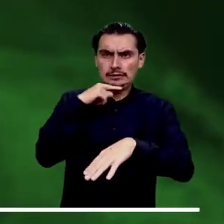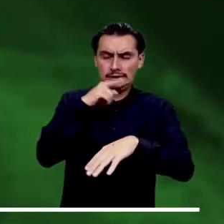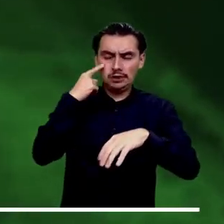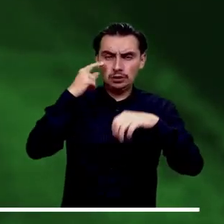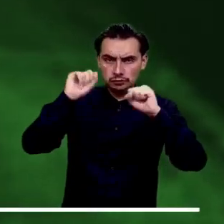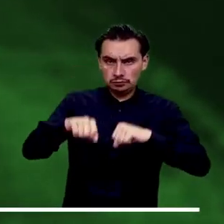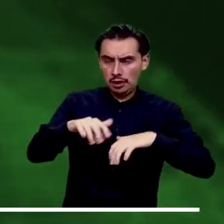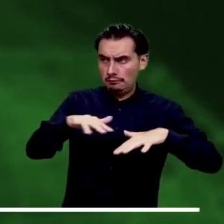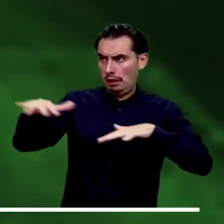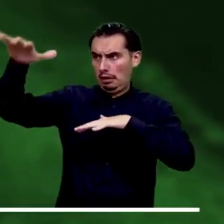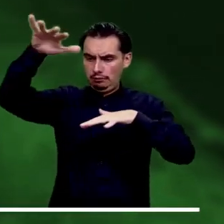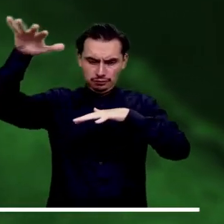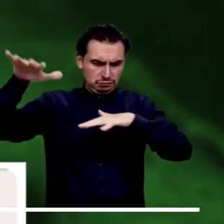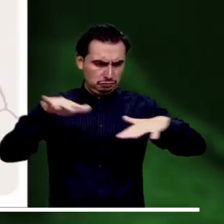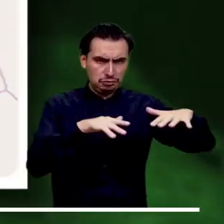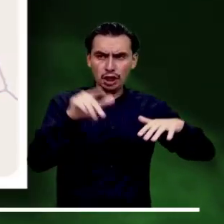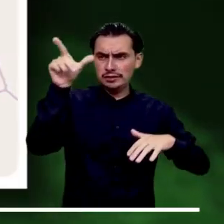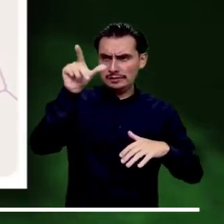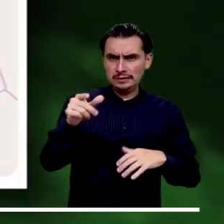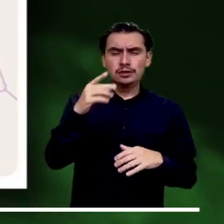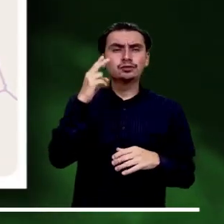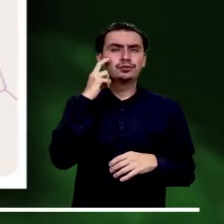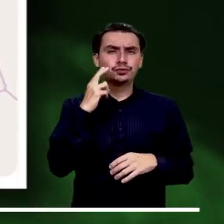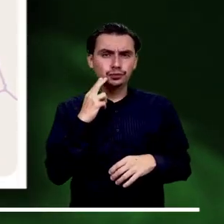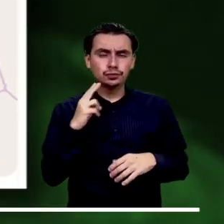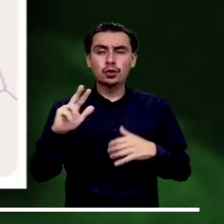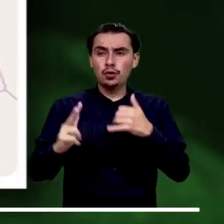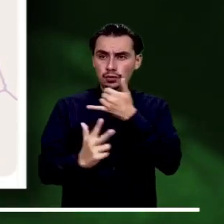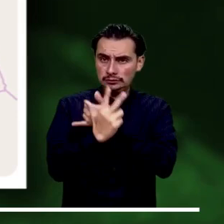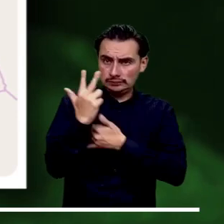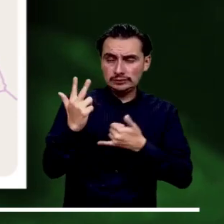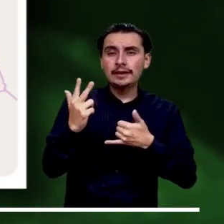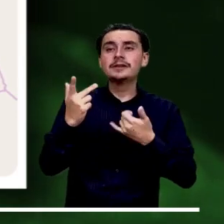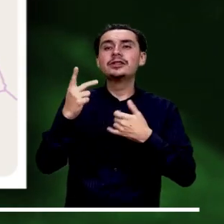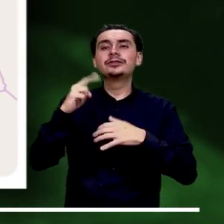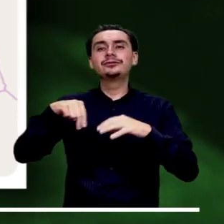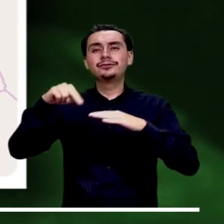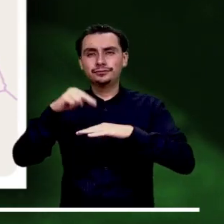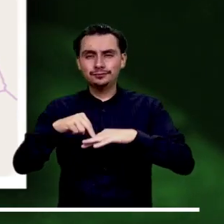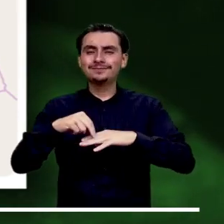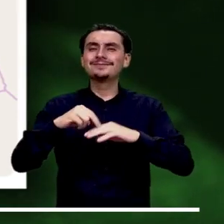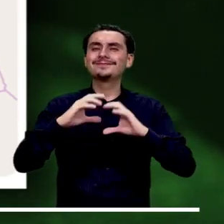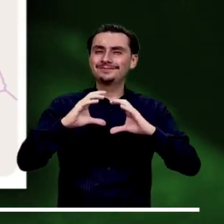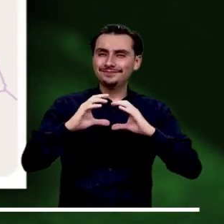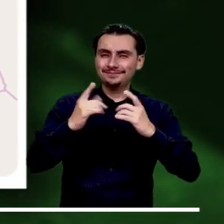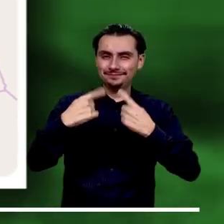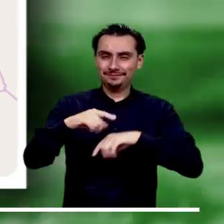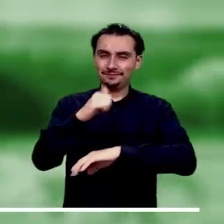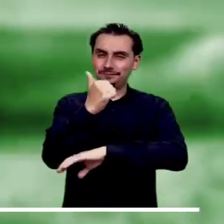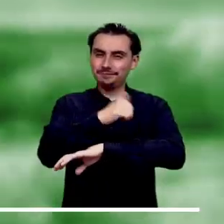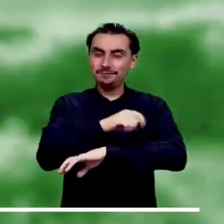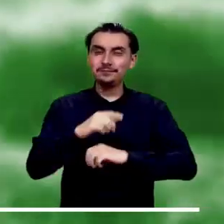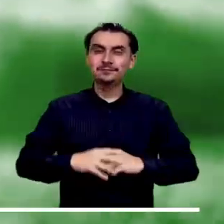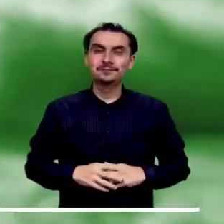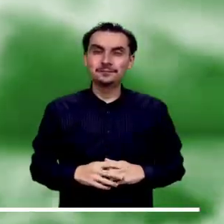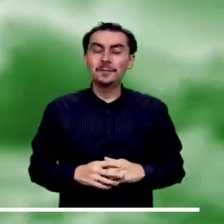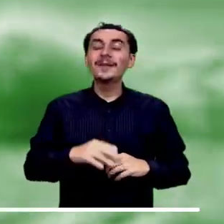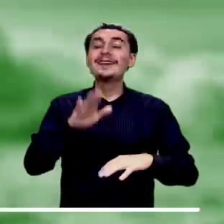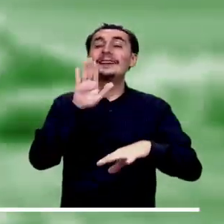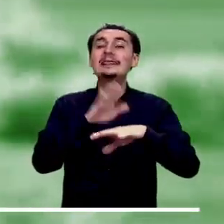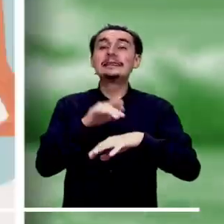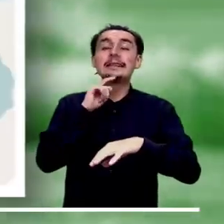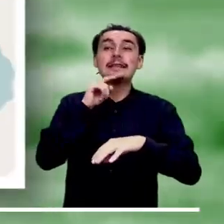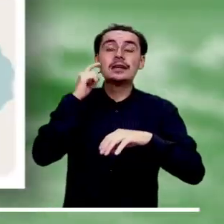Seguimos con la alerta roja por posibles deslizamientos en Cesar, Chocó, Nariño, Los Andes, Meta, Casanare y Putumayo.